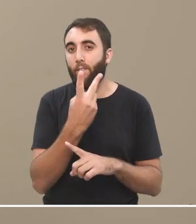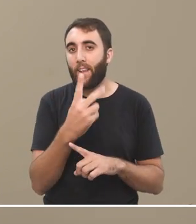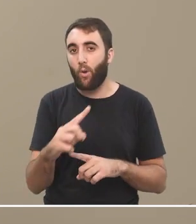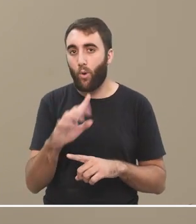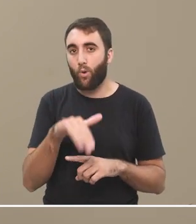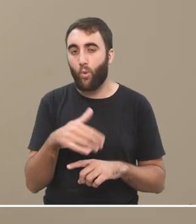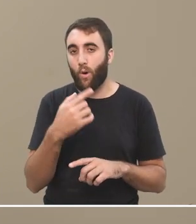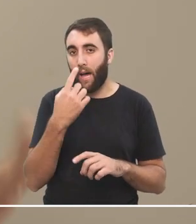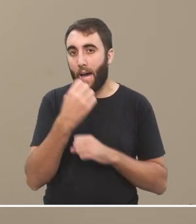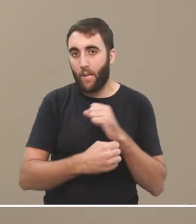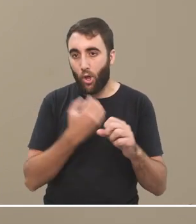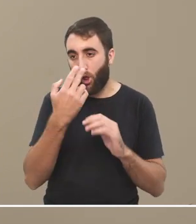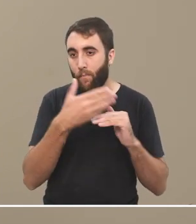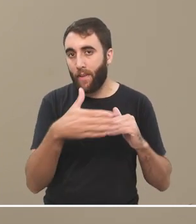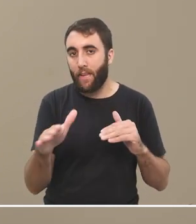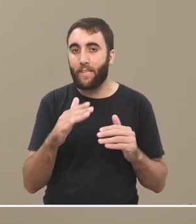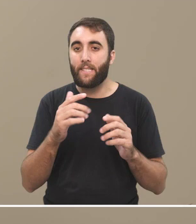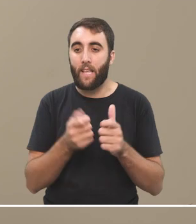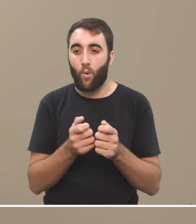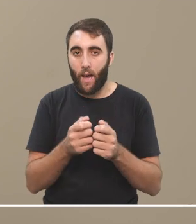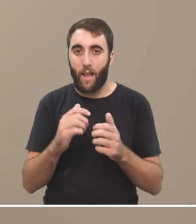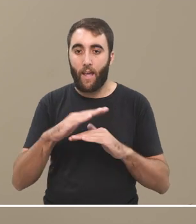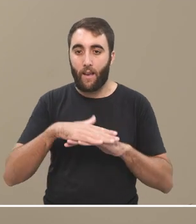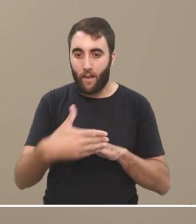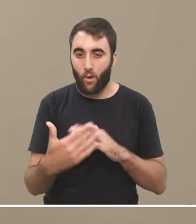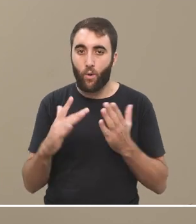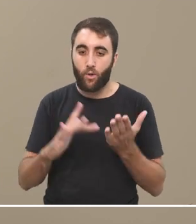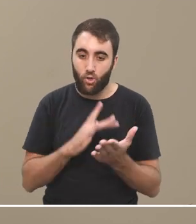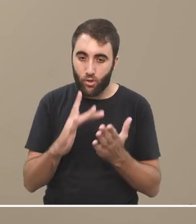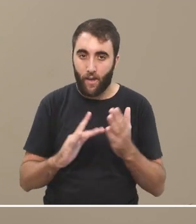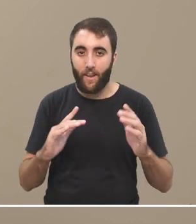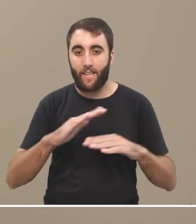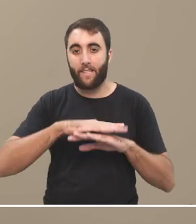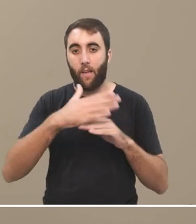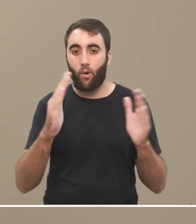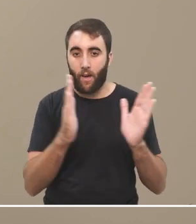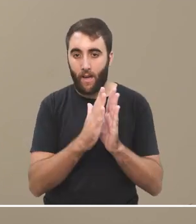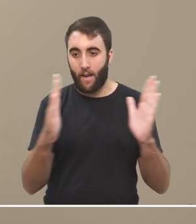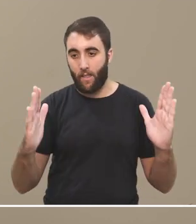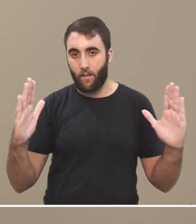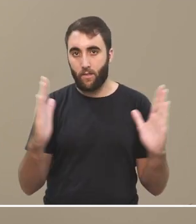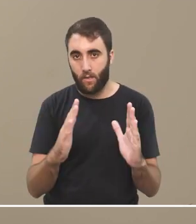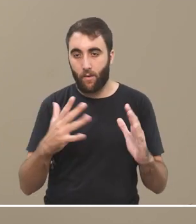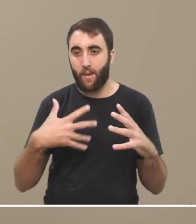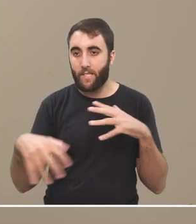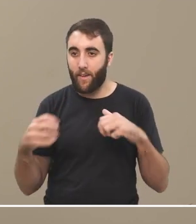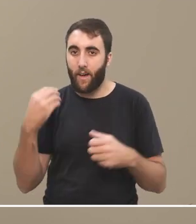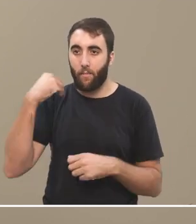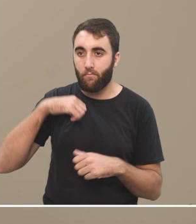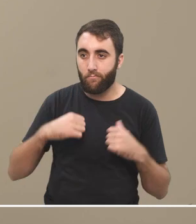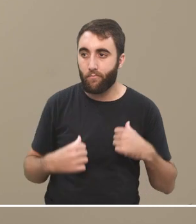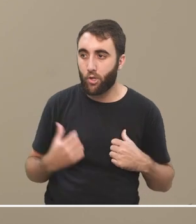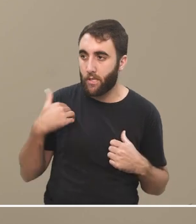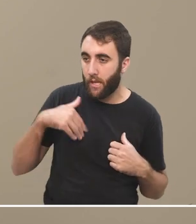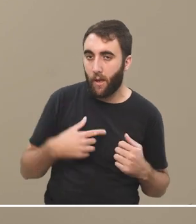celulares, los tablets, las netbooks y notebooks, o sea, dispositivos portátiles de uso individual,